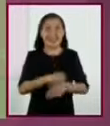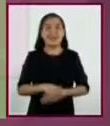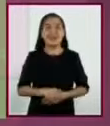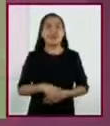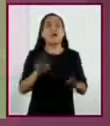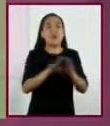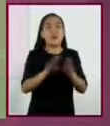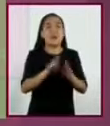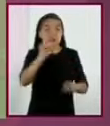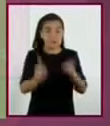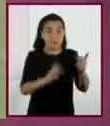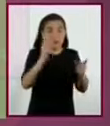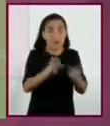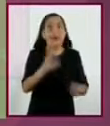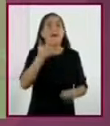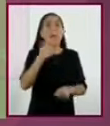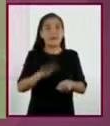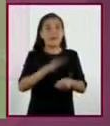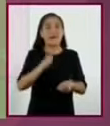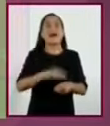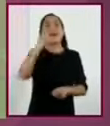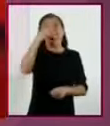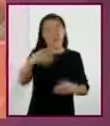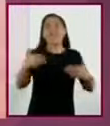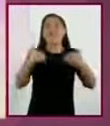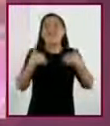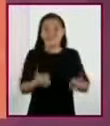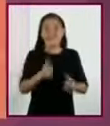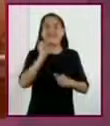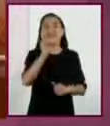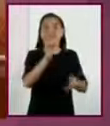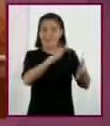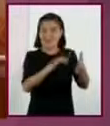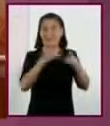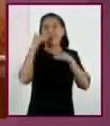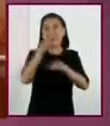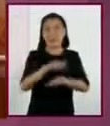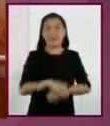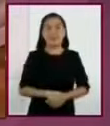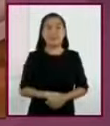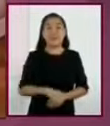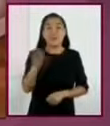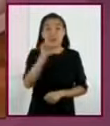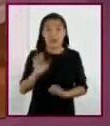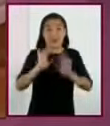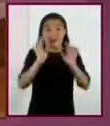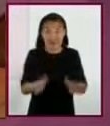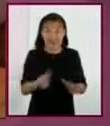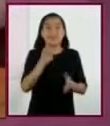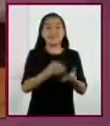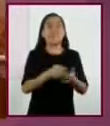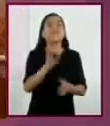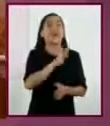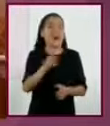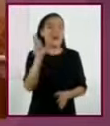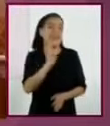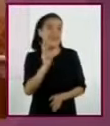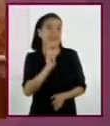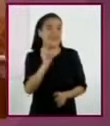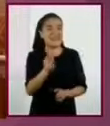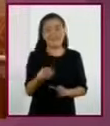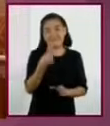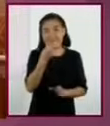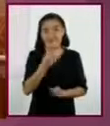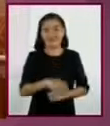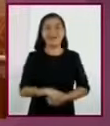correctas respalda nuestra comprensión de lo leído. Una vez emplatado, ya podemos probar nuestro platillo.